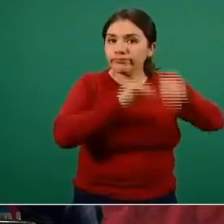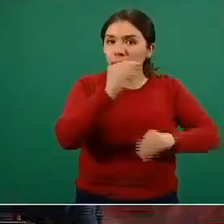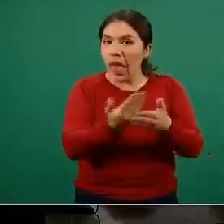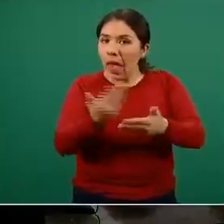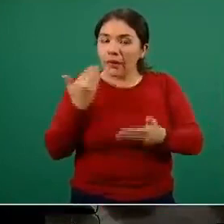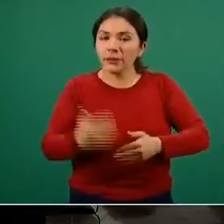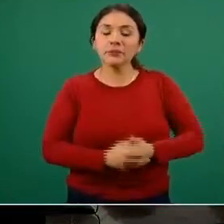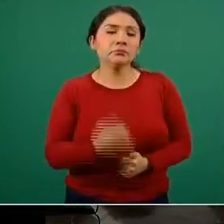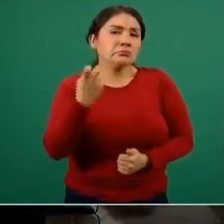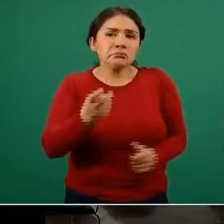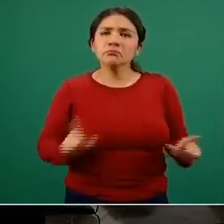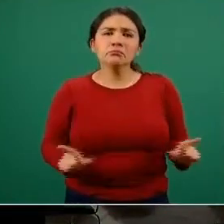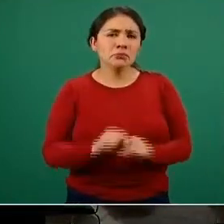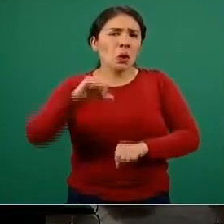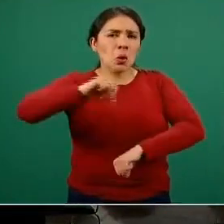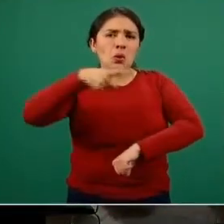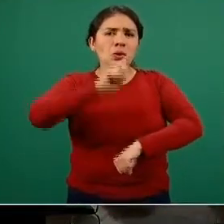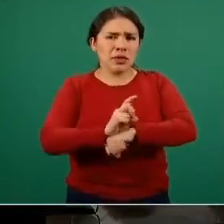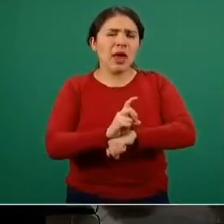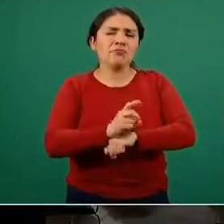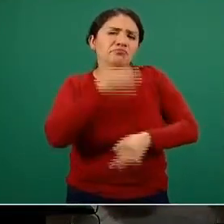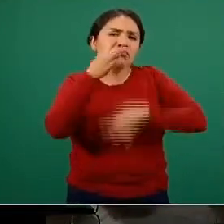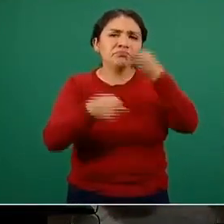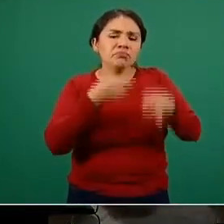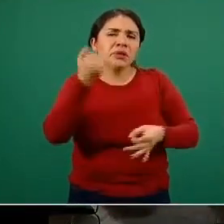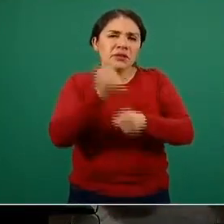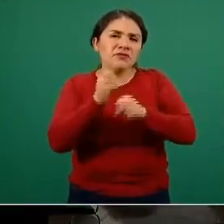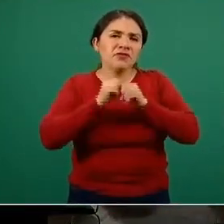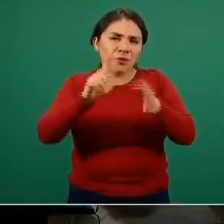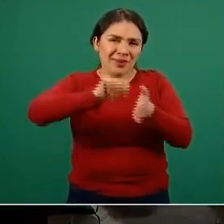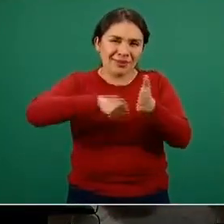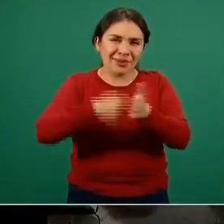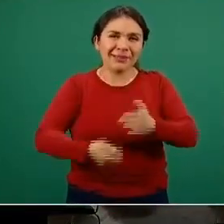Y este sería entonces para el día de hoy la actualización del informe.